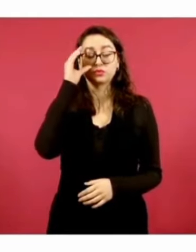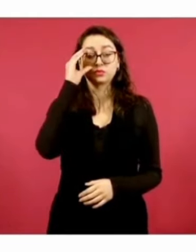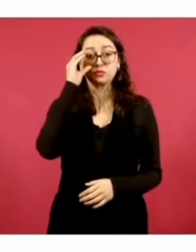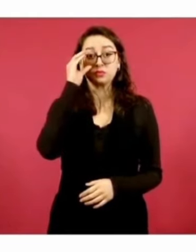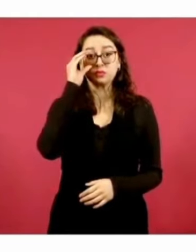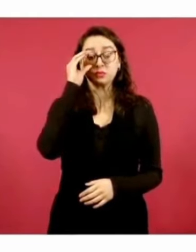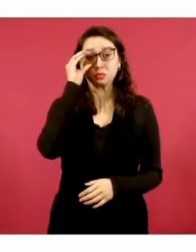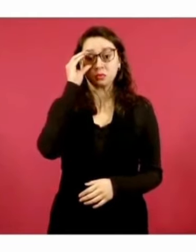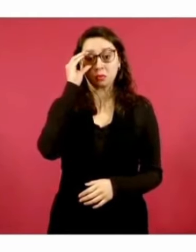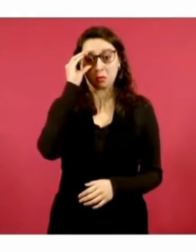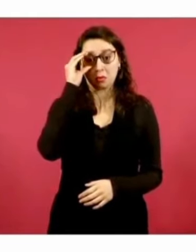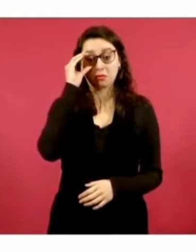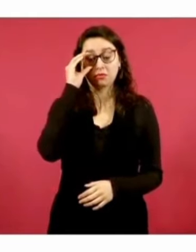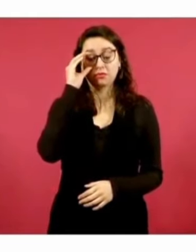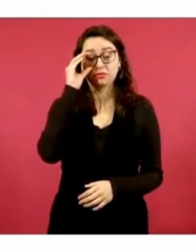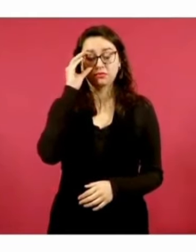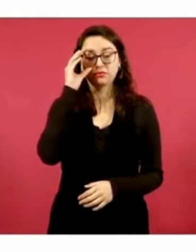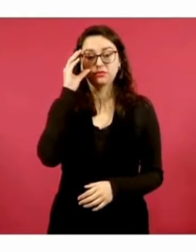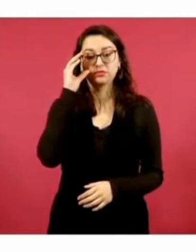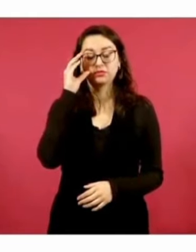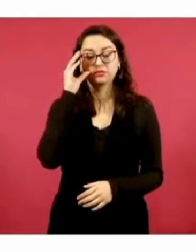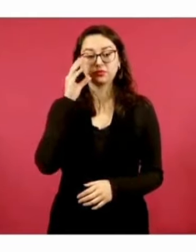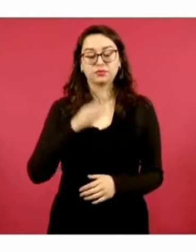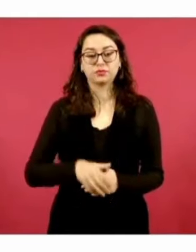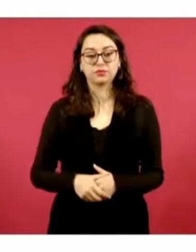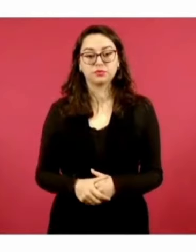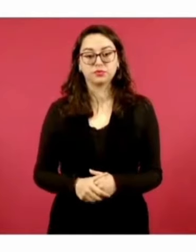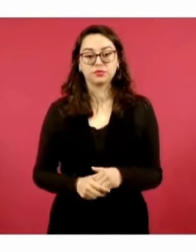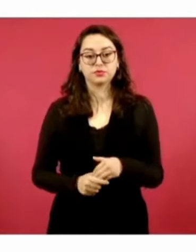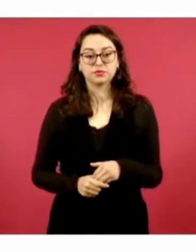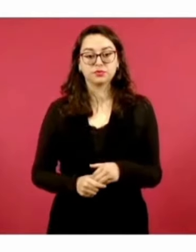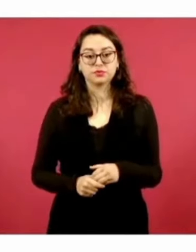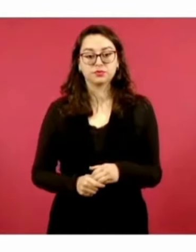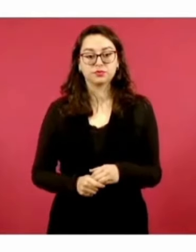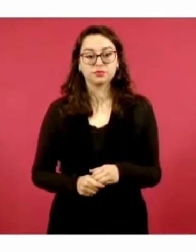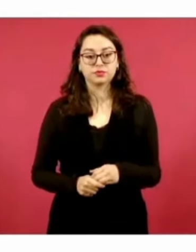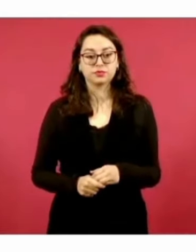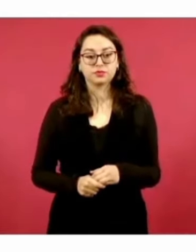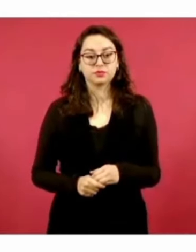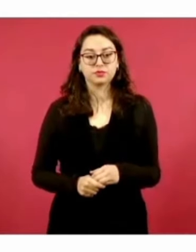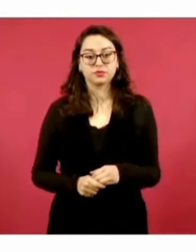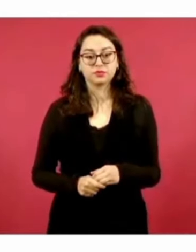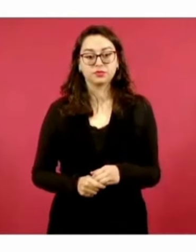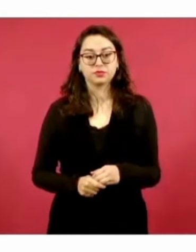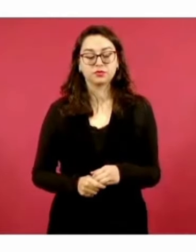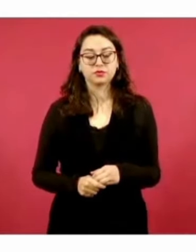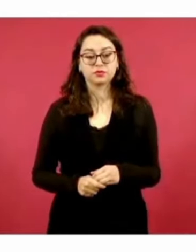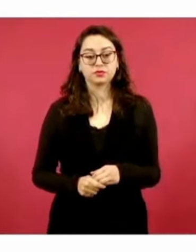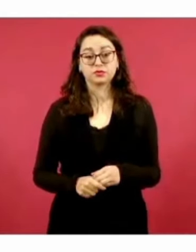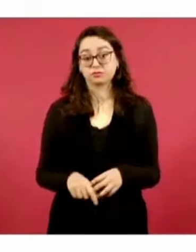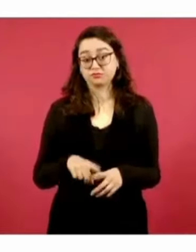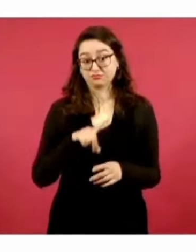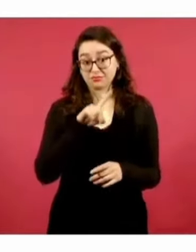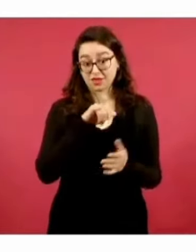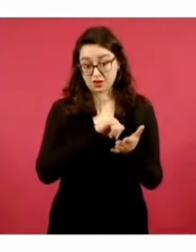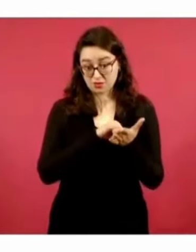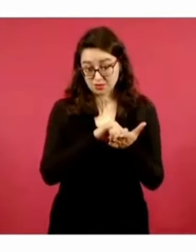Estar con, esta es de Nueva York,